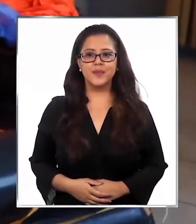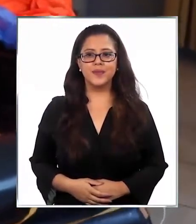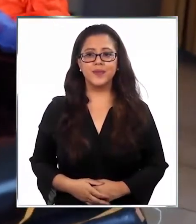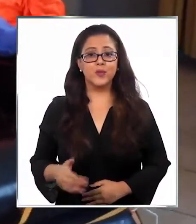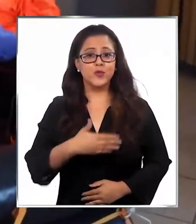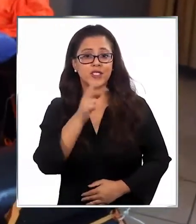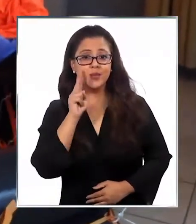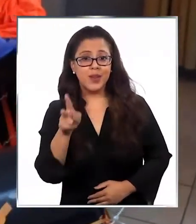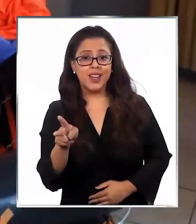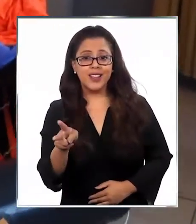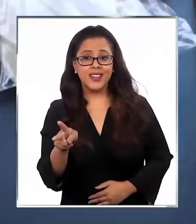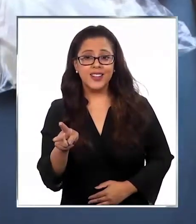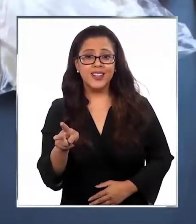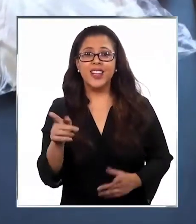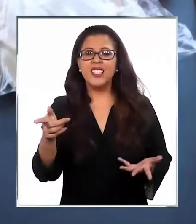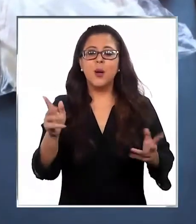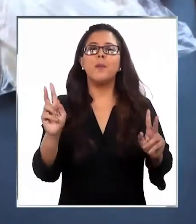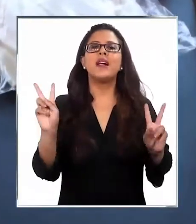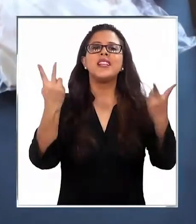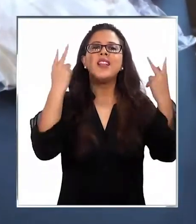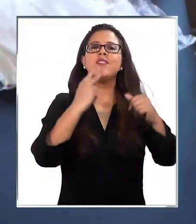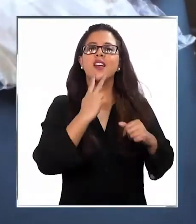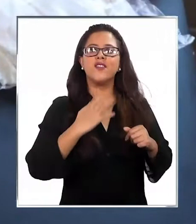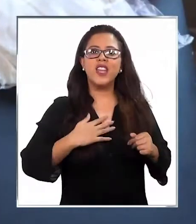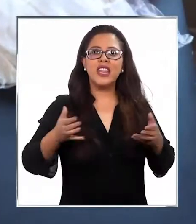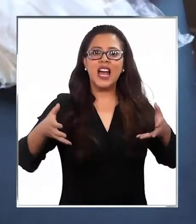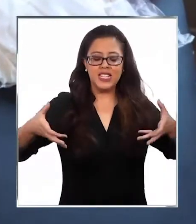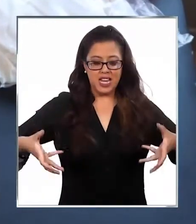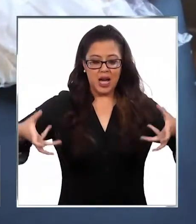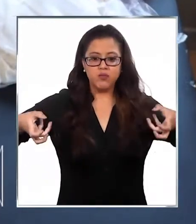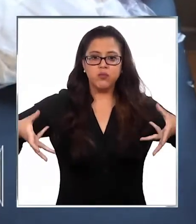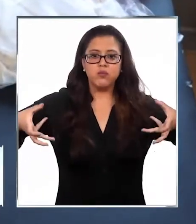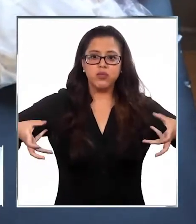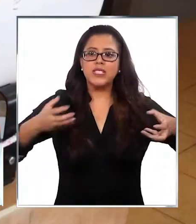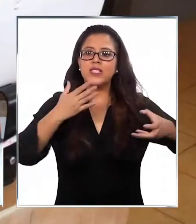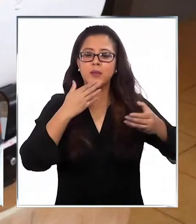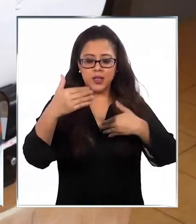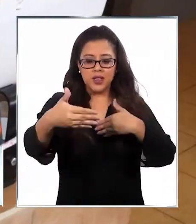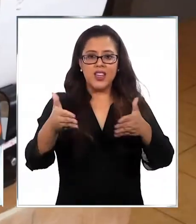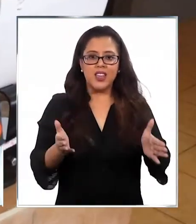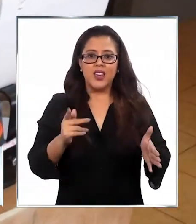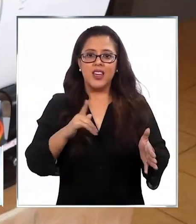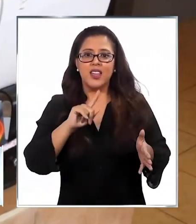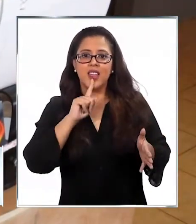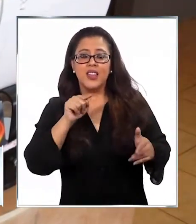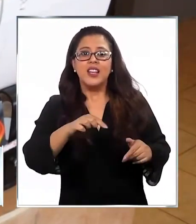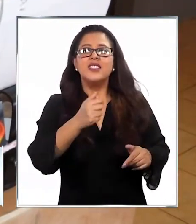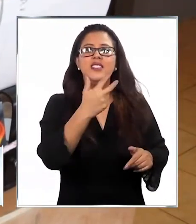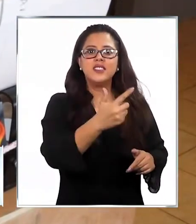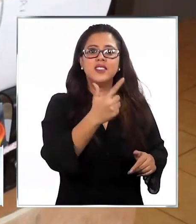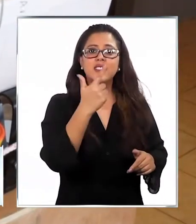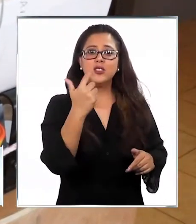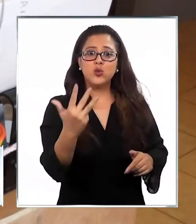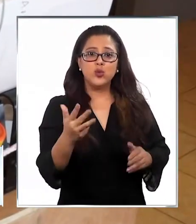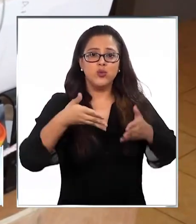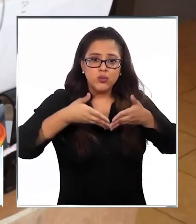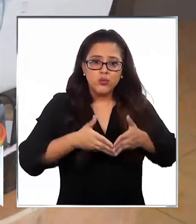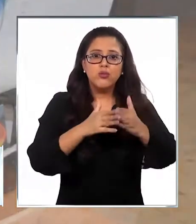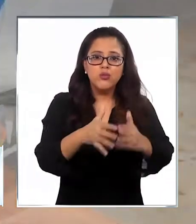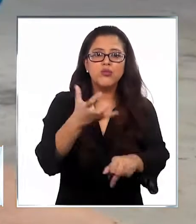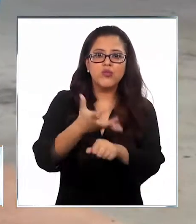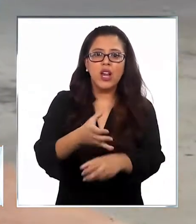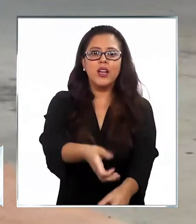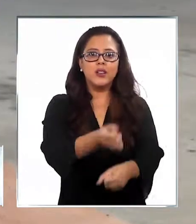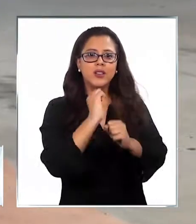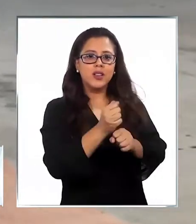Son balsas salvavidas y balizas de emergencia con las que fueron equipadas 79 embarcaciones de la pesca artesanal que operan en la región.